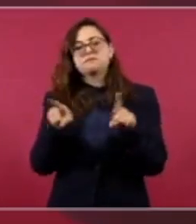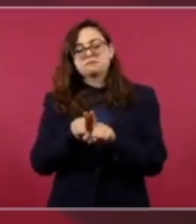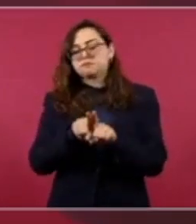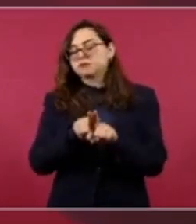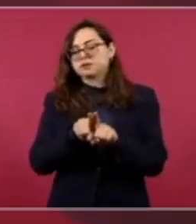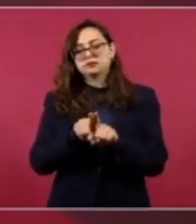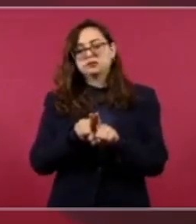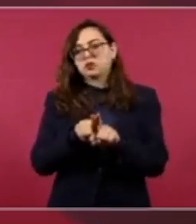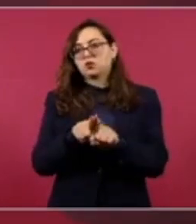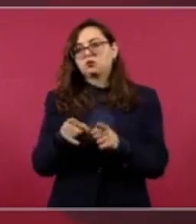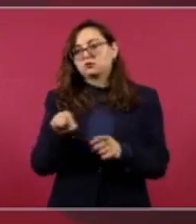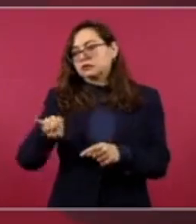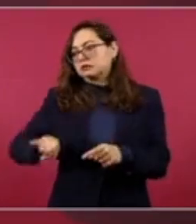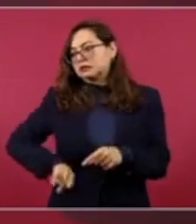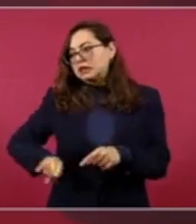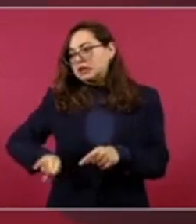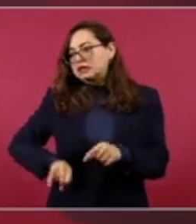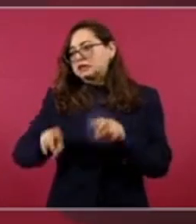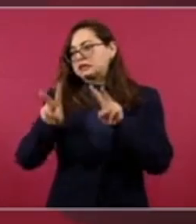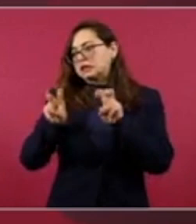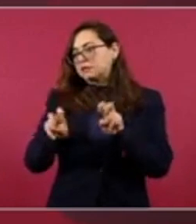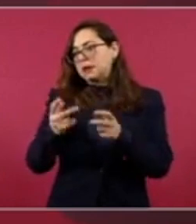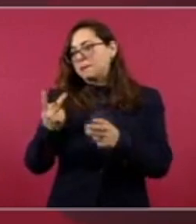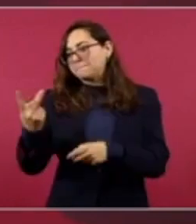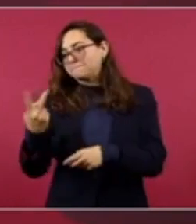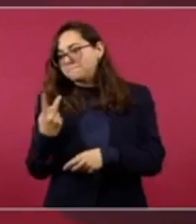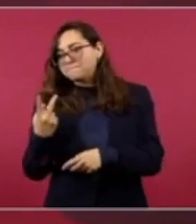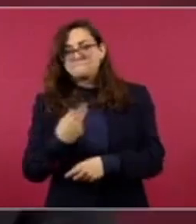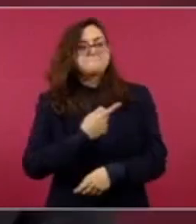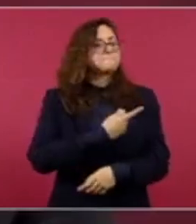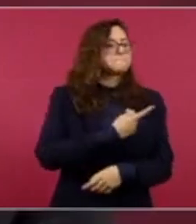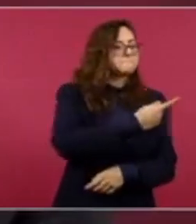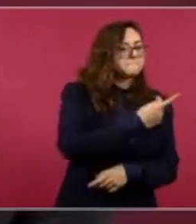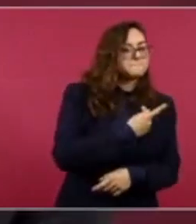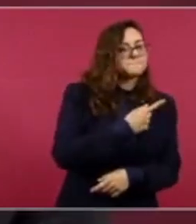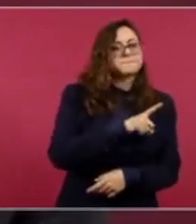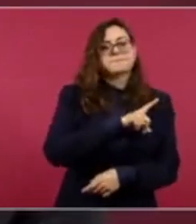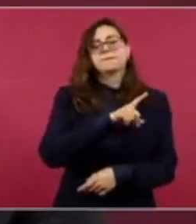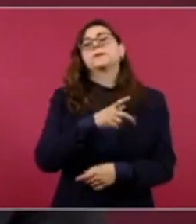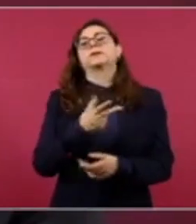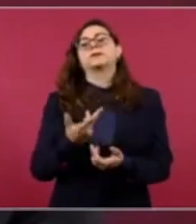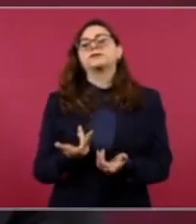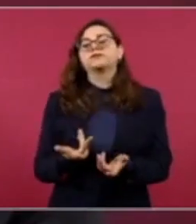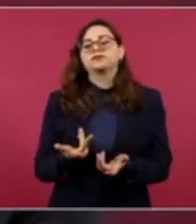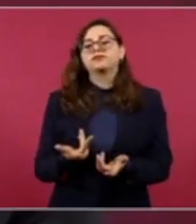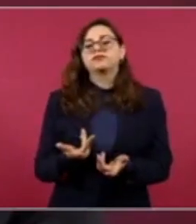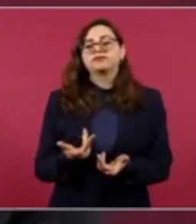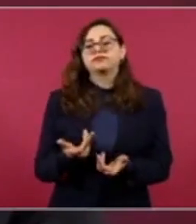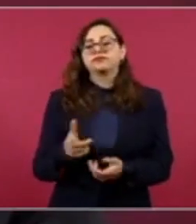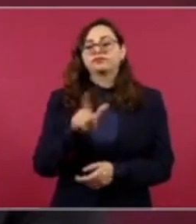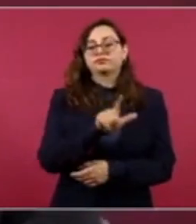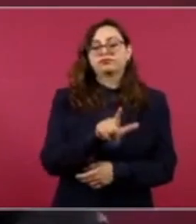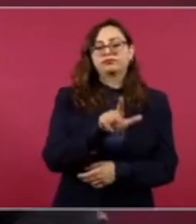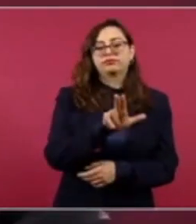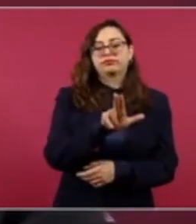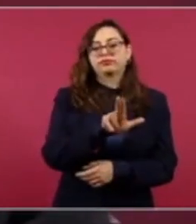asuntos de nuestro país. Entonces, es lunes, martes, miércoles.